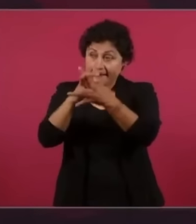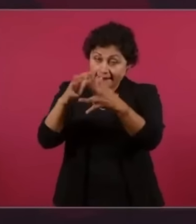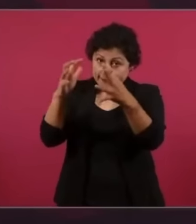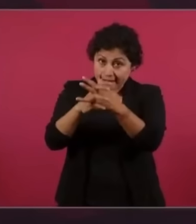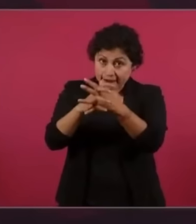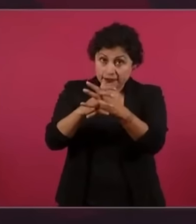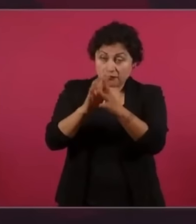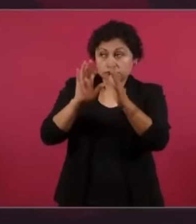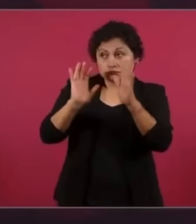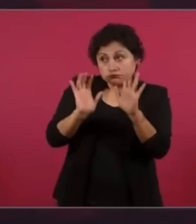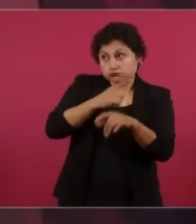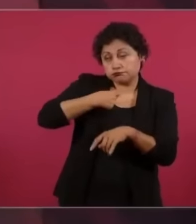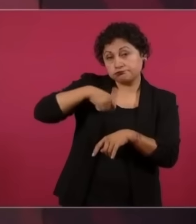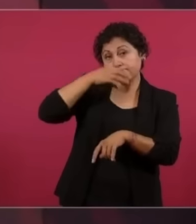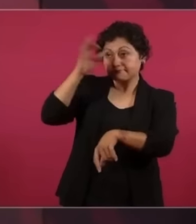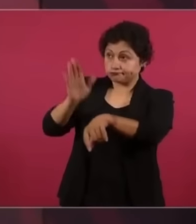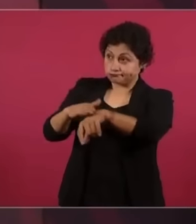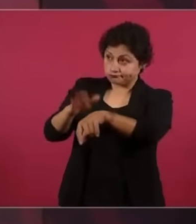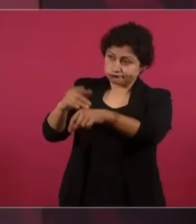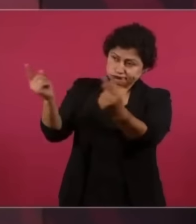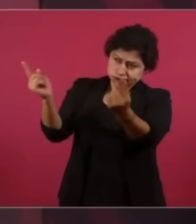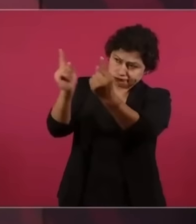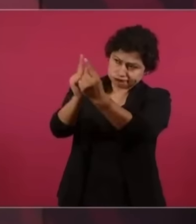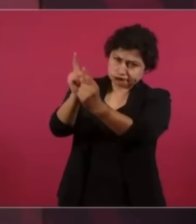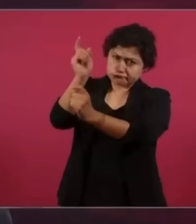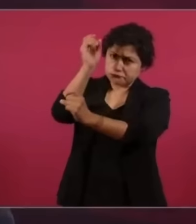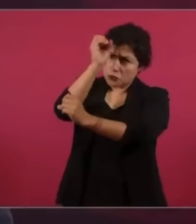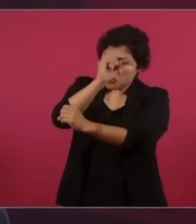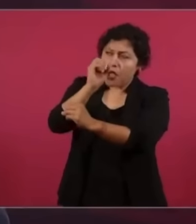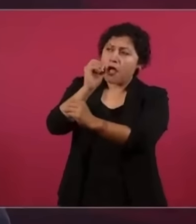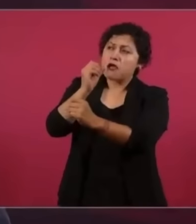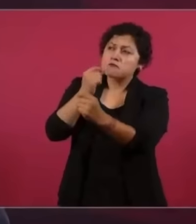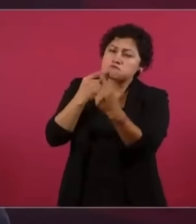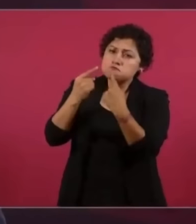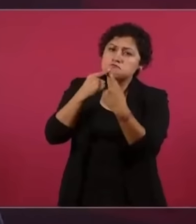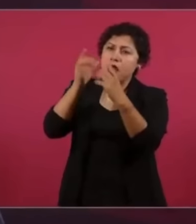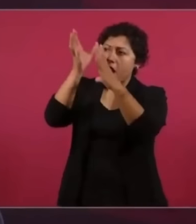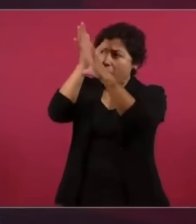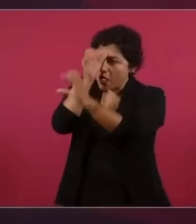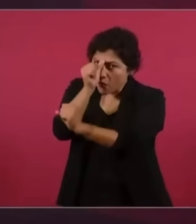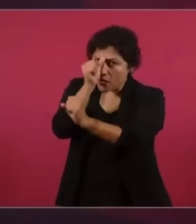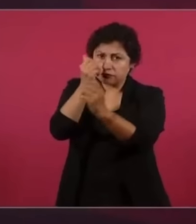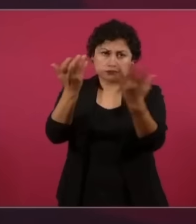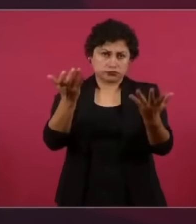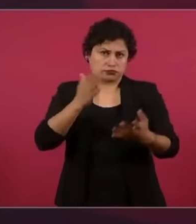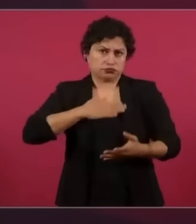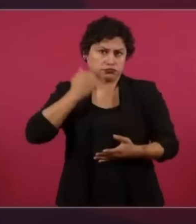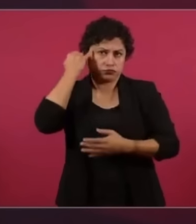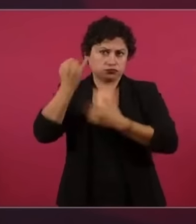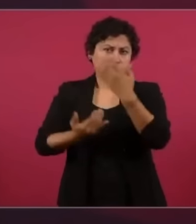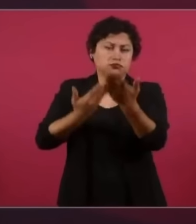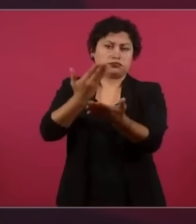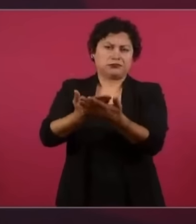acuerdos, que haya una intermediación. Hasta propuse en su